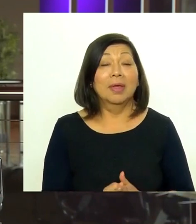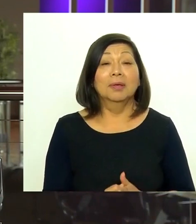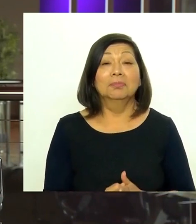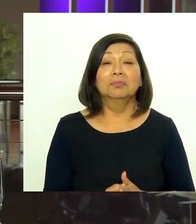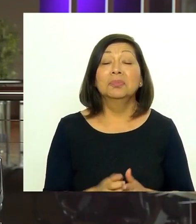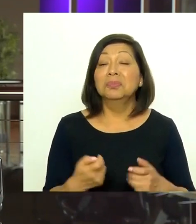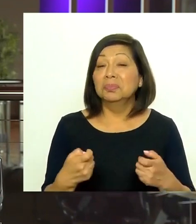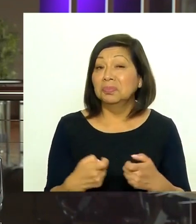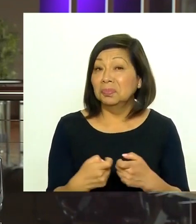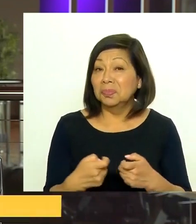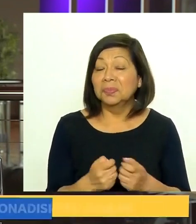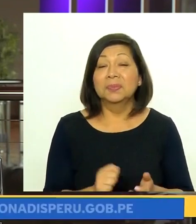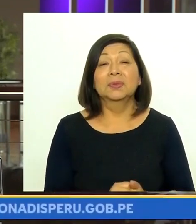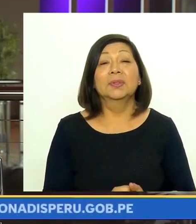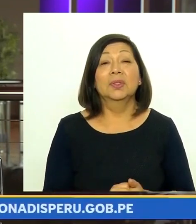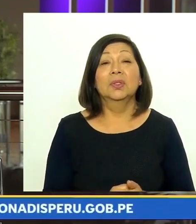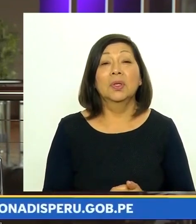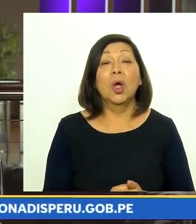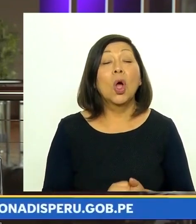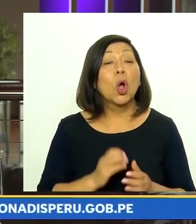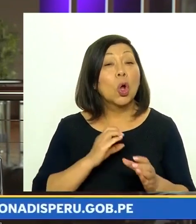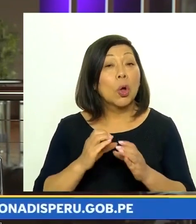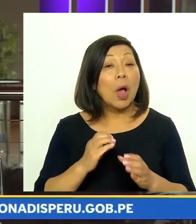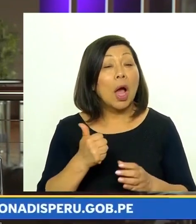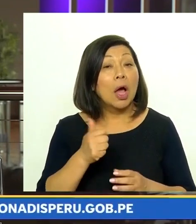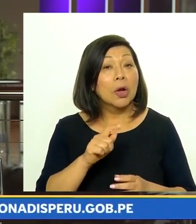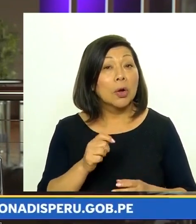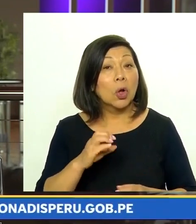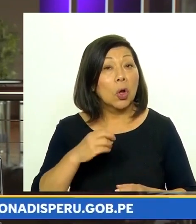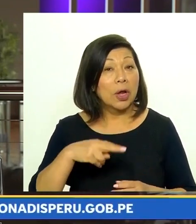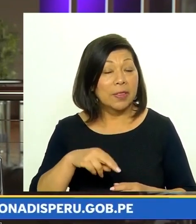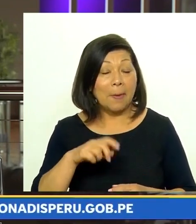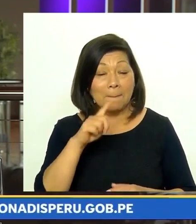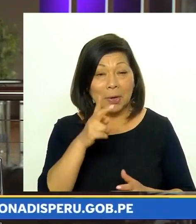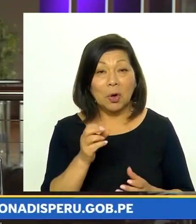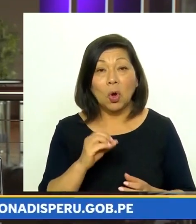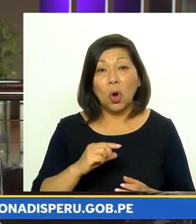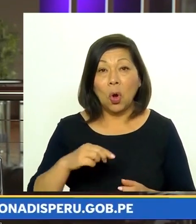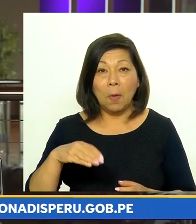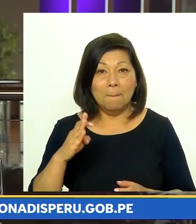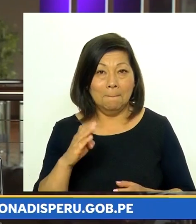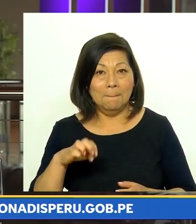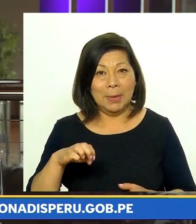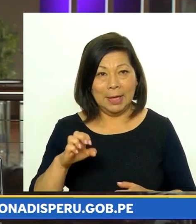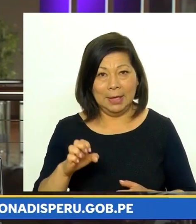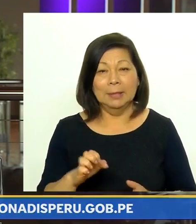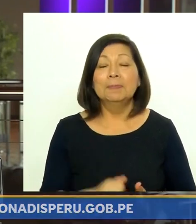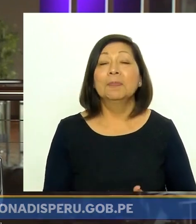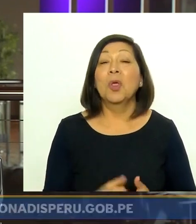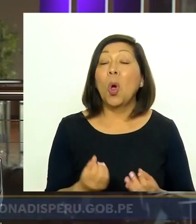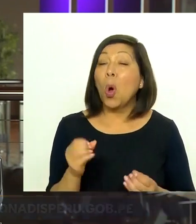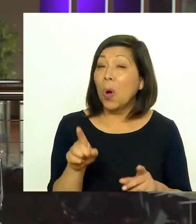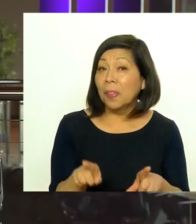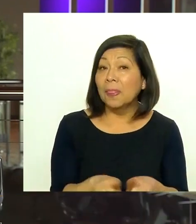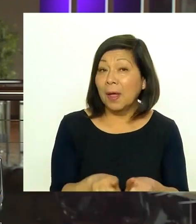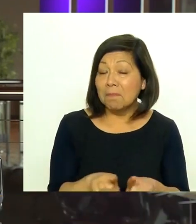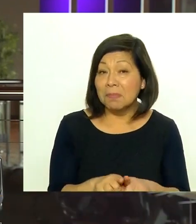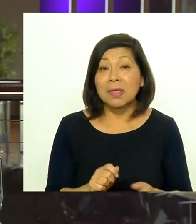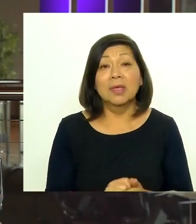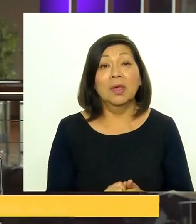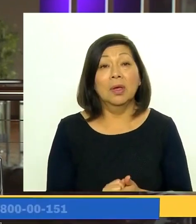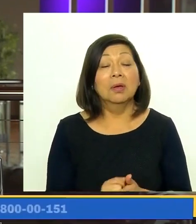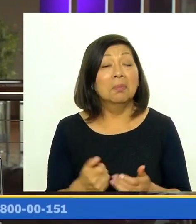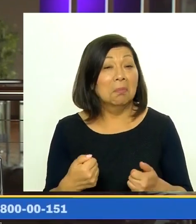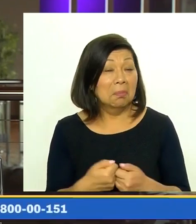pueden escribir a su correo electrónico. comunicaciones arroba conadisperu.gov.pe o también